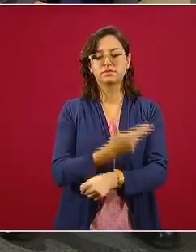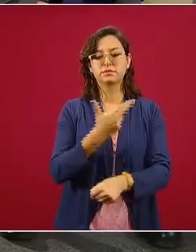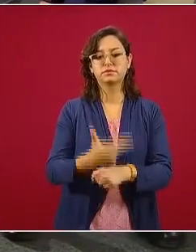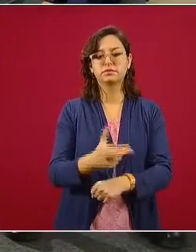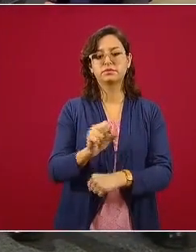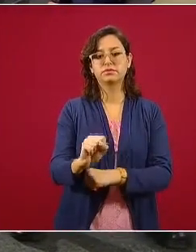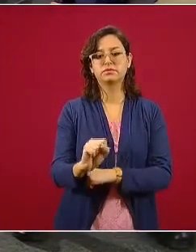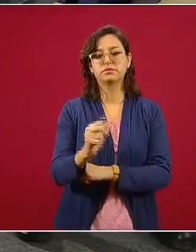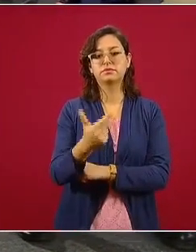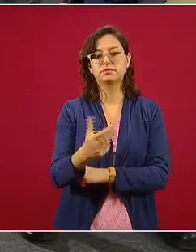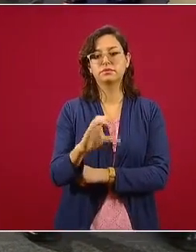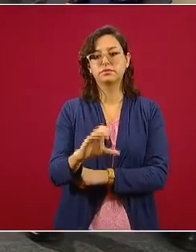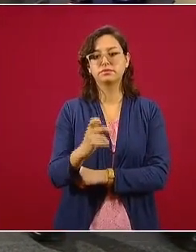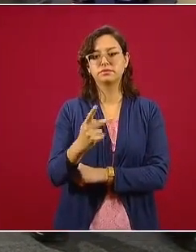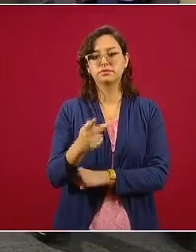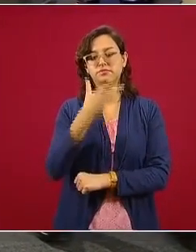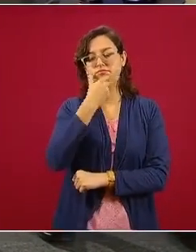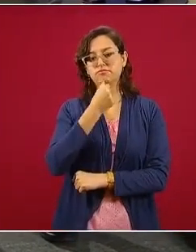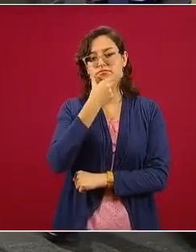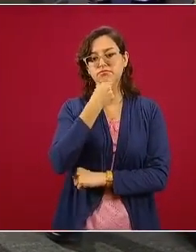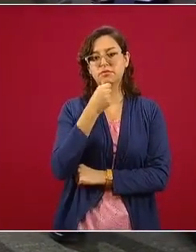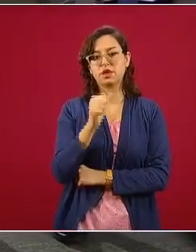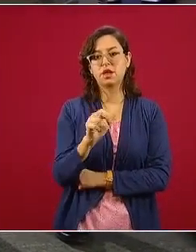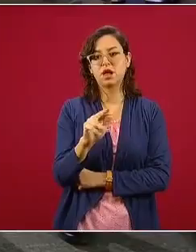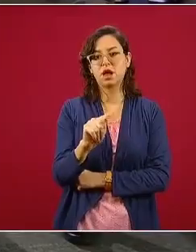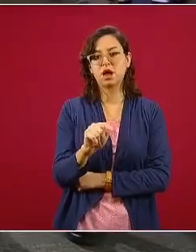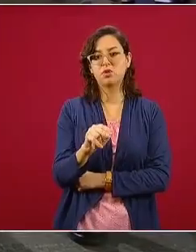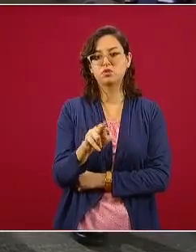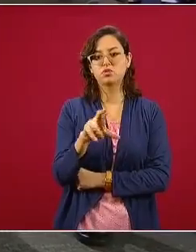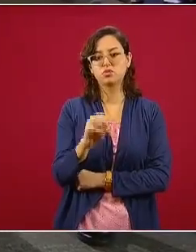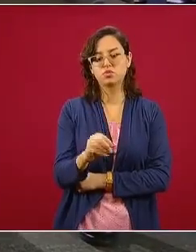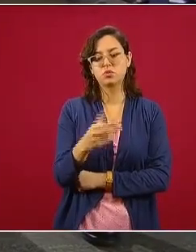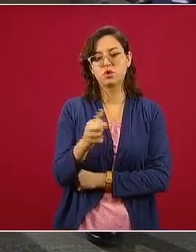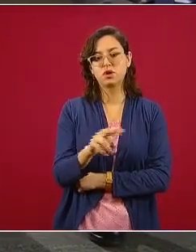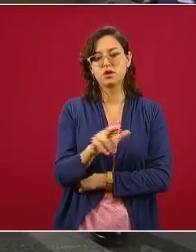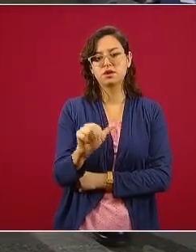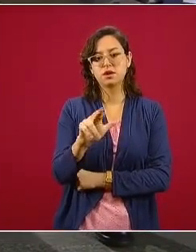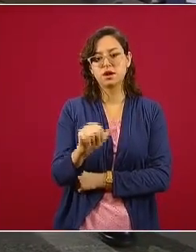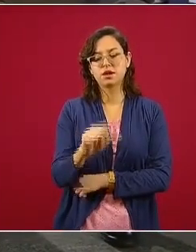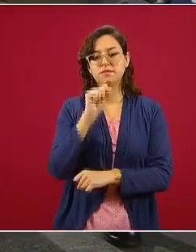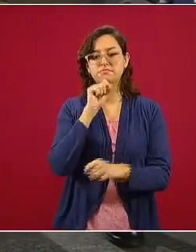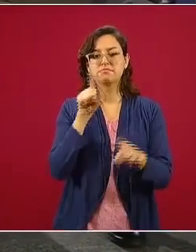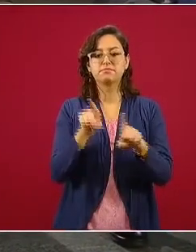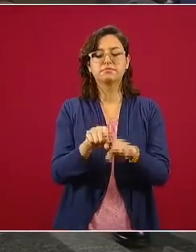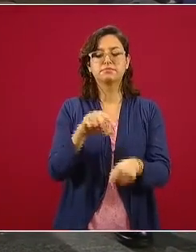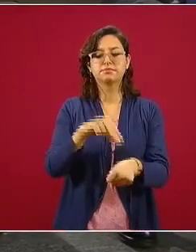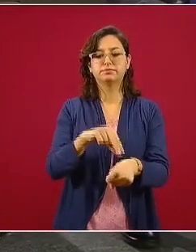Herrera, el doctor Jorge Alcocer.